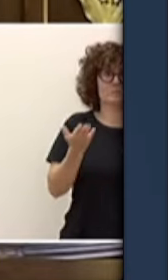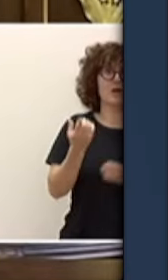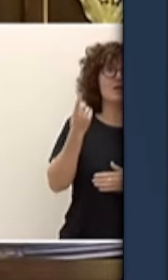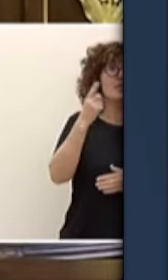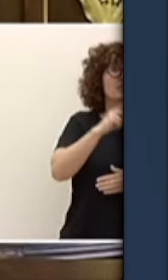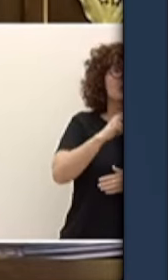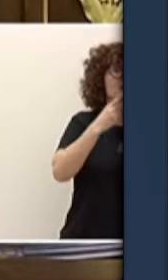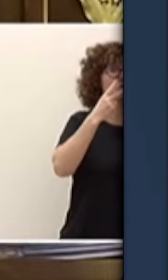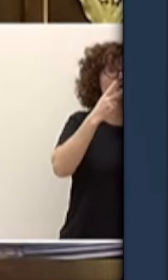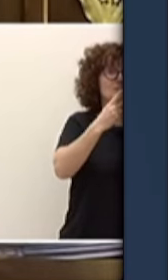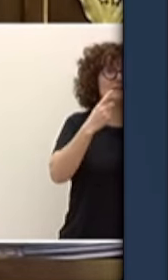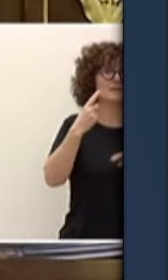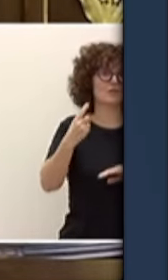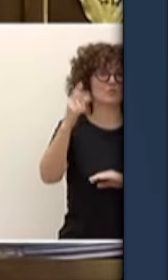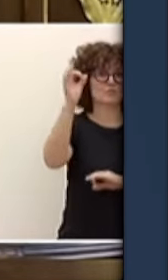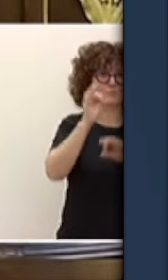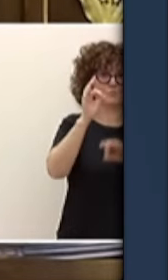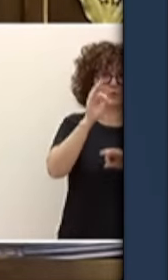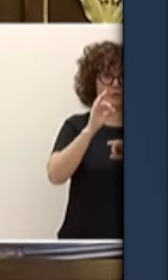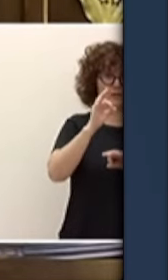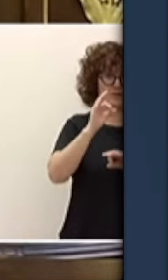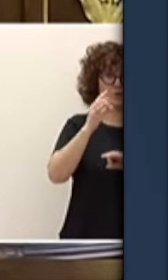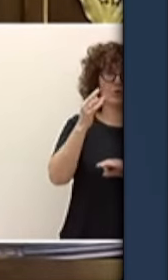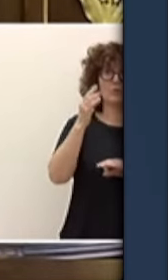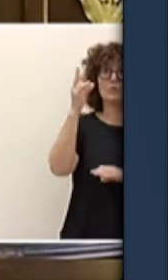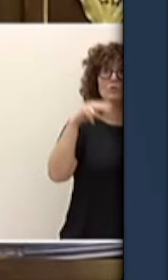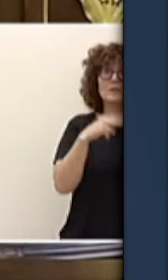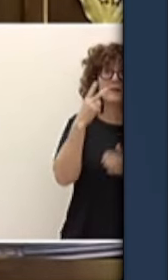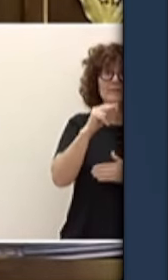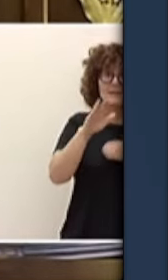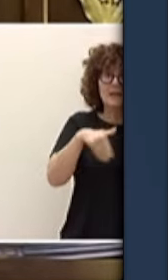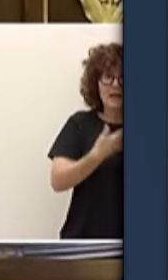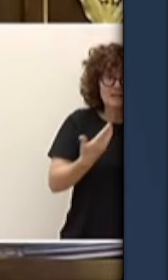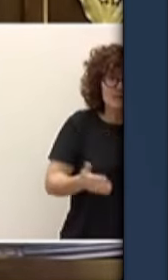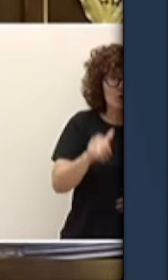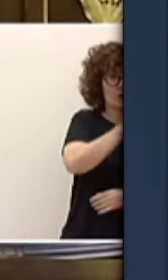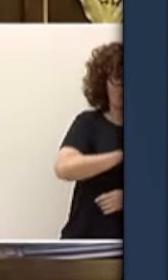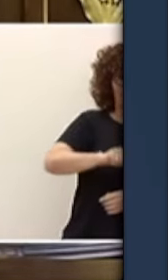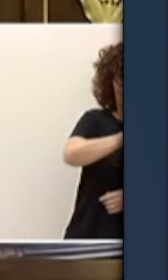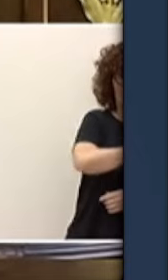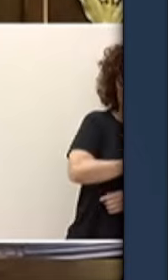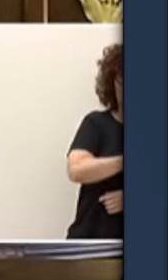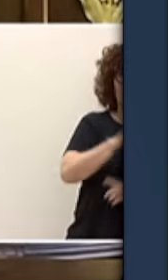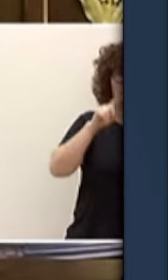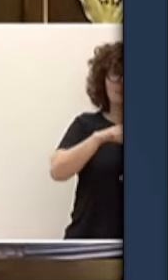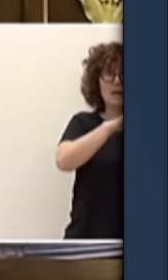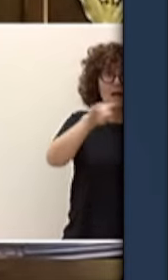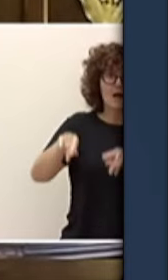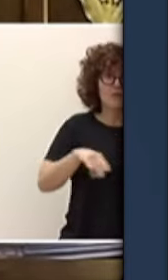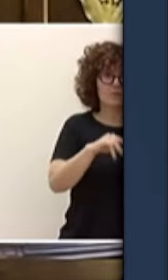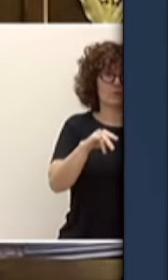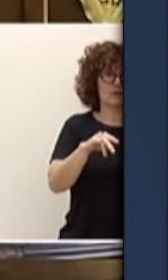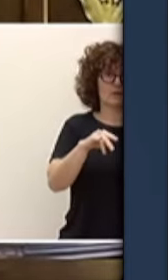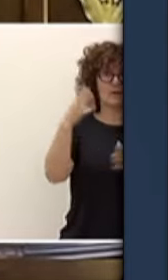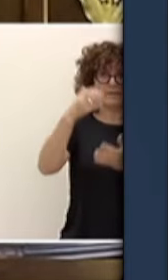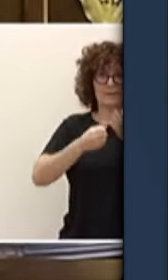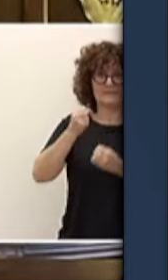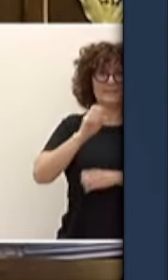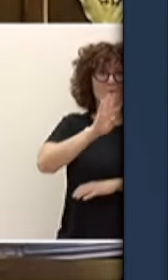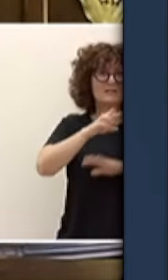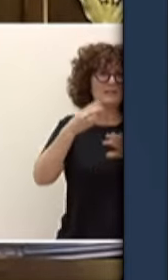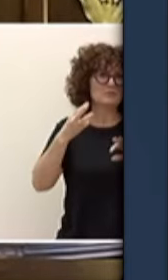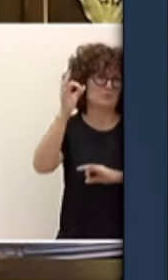58% en la leche un 48% y luego vienen ustedes con las migajas de subidas de salarios y de pensiones